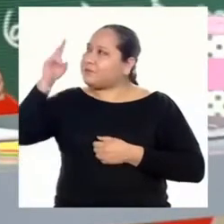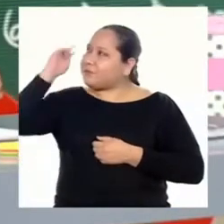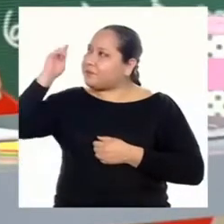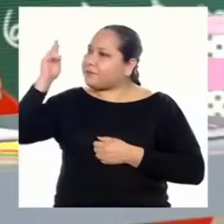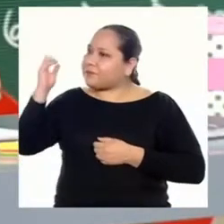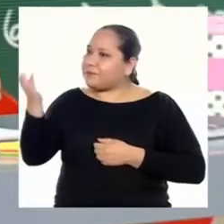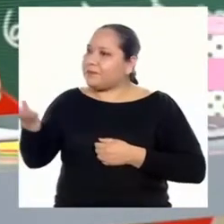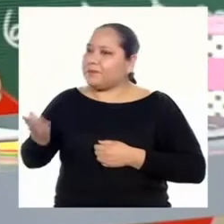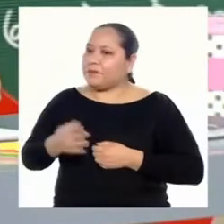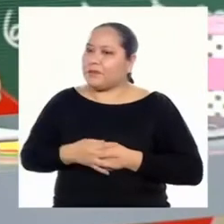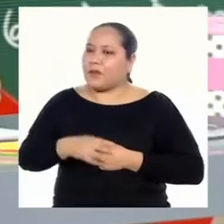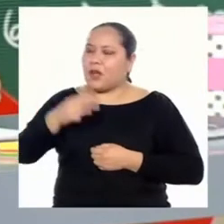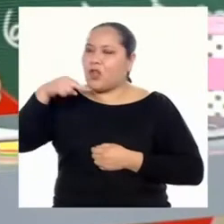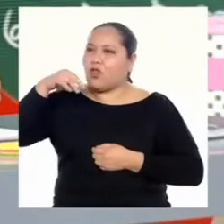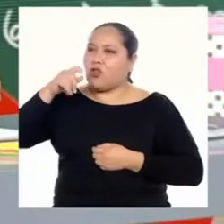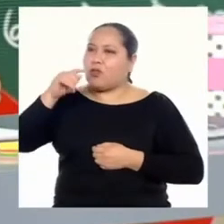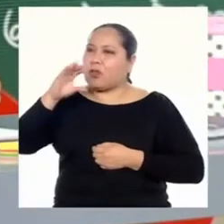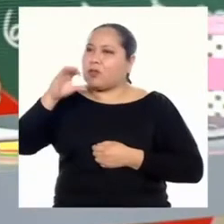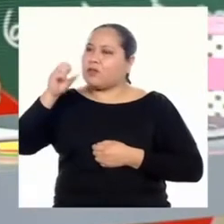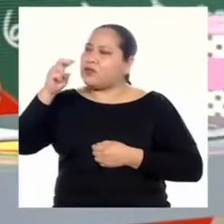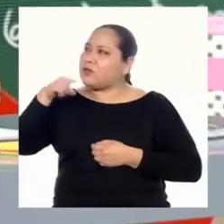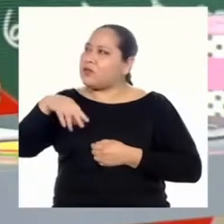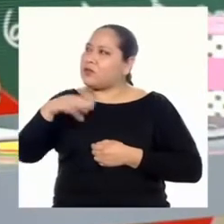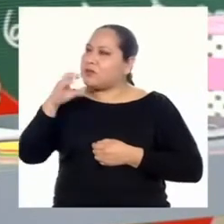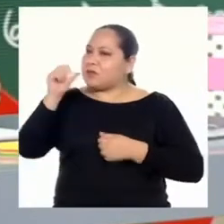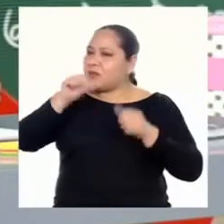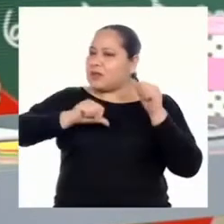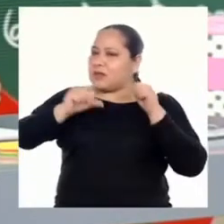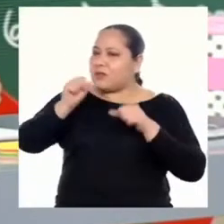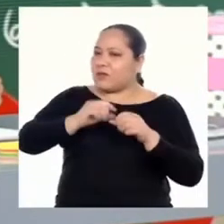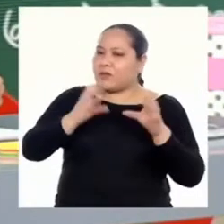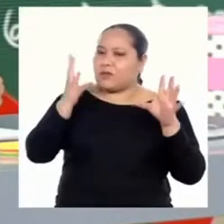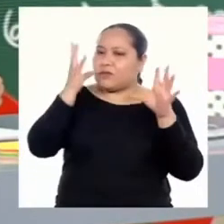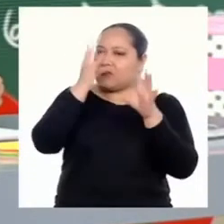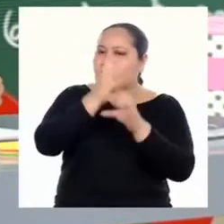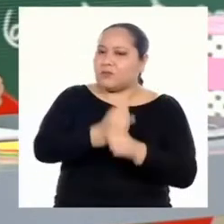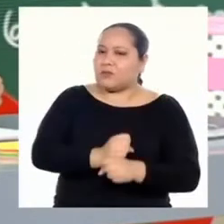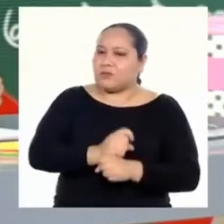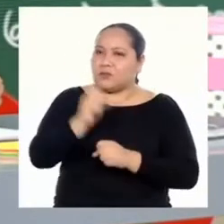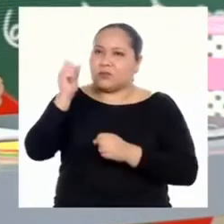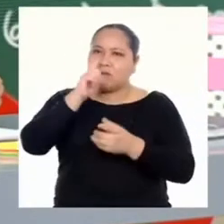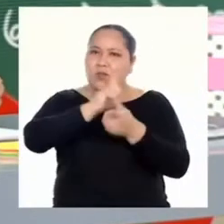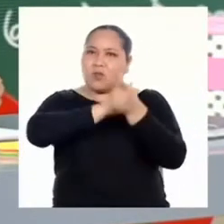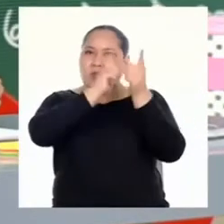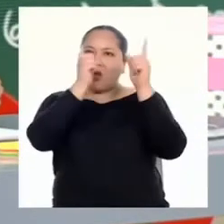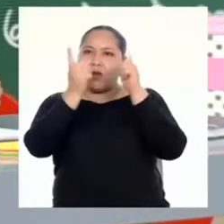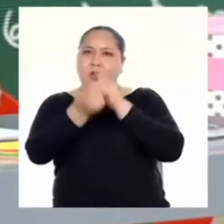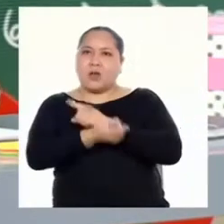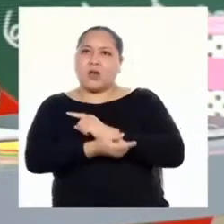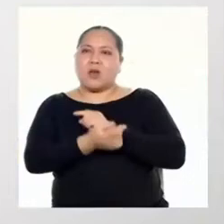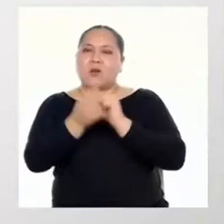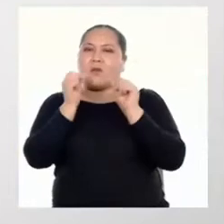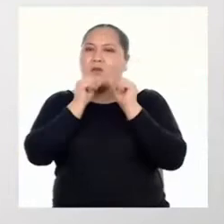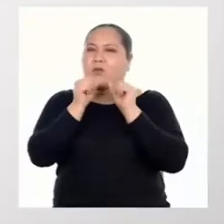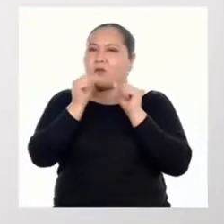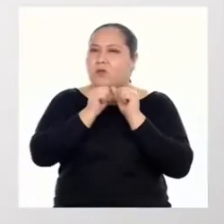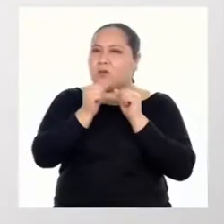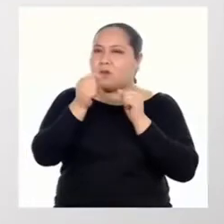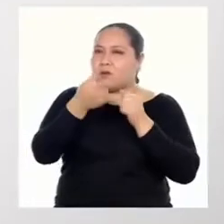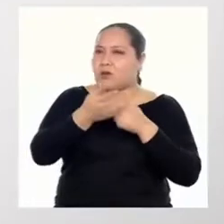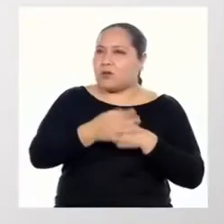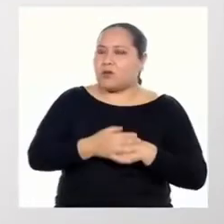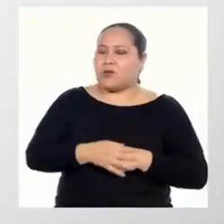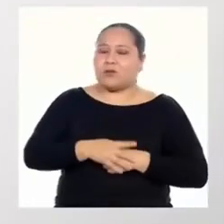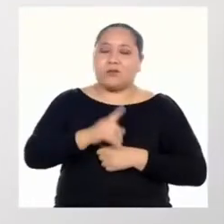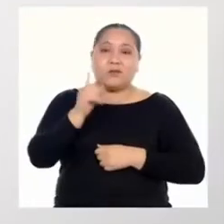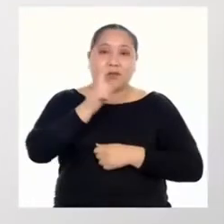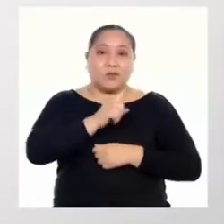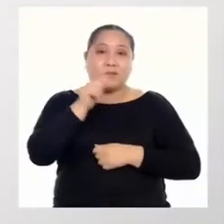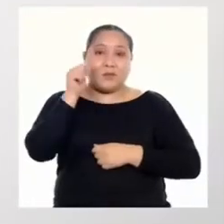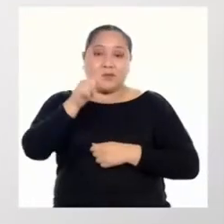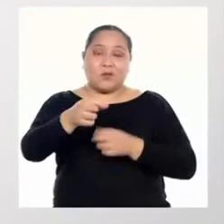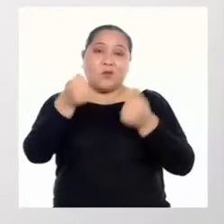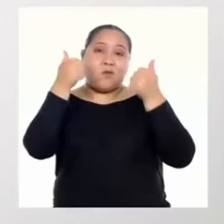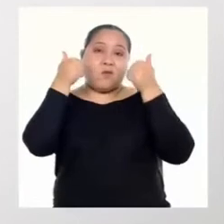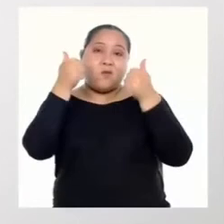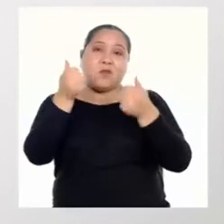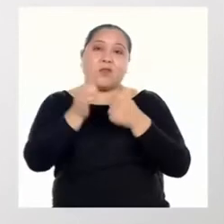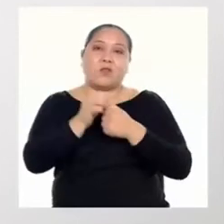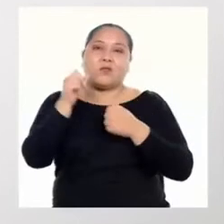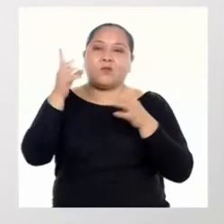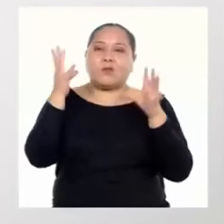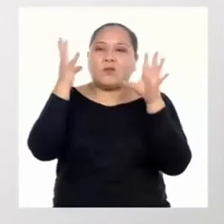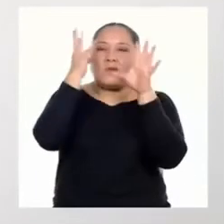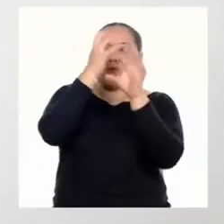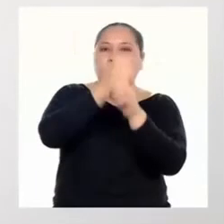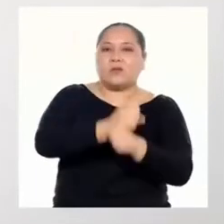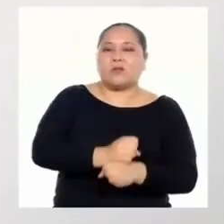Profesora, ¿y las notaciones científicas al ser abreviaciones no cambian la magnitud de las cifras? No, y eso es lo bueno. Podemos